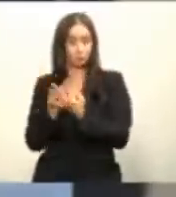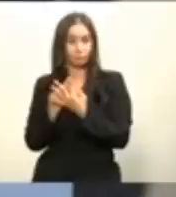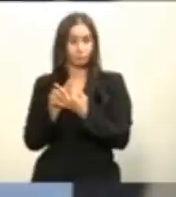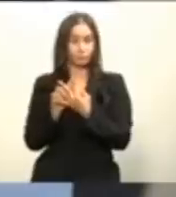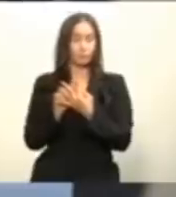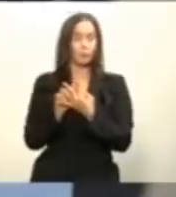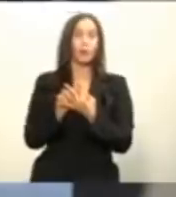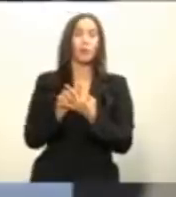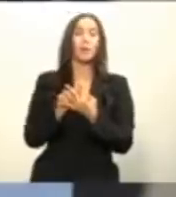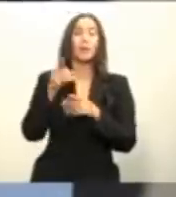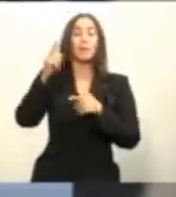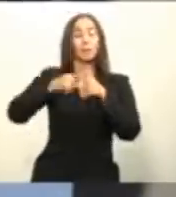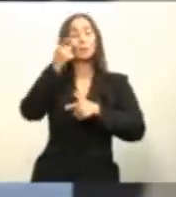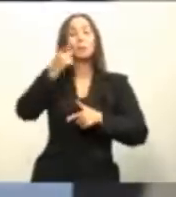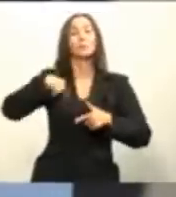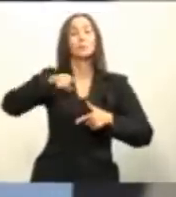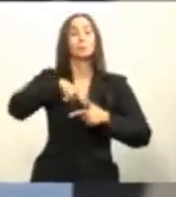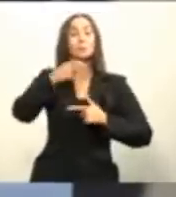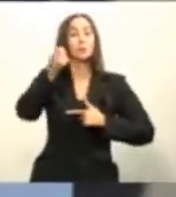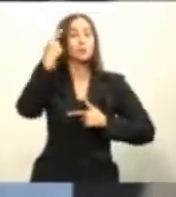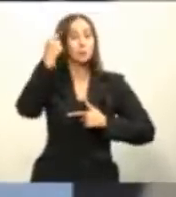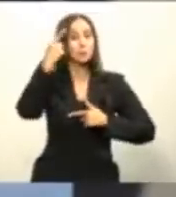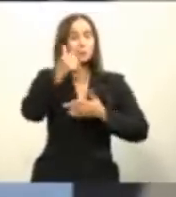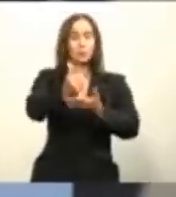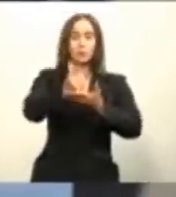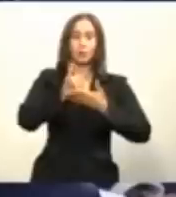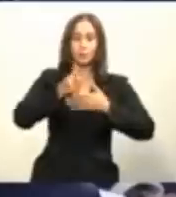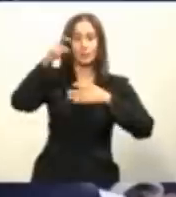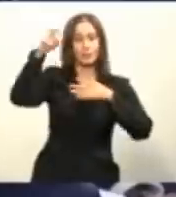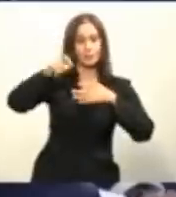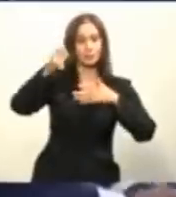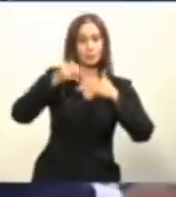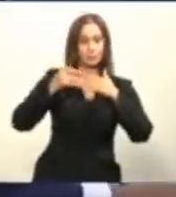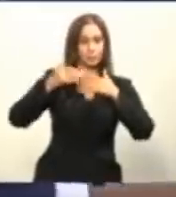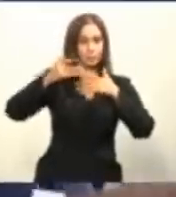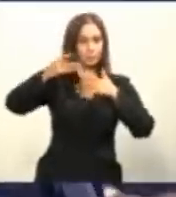nosotros entendemos que la ayuda debe ser una ayuda hasta 7 años